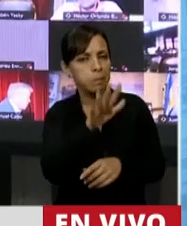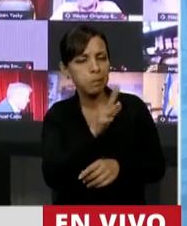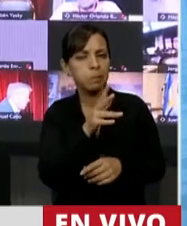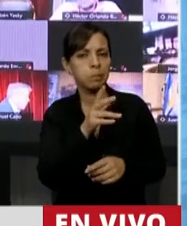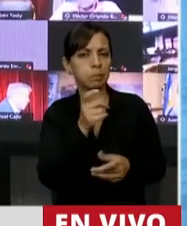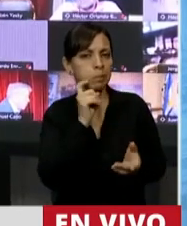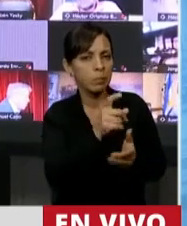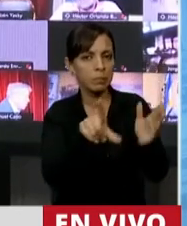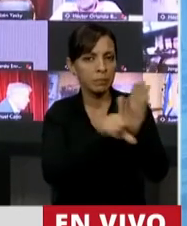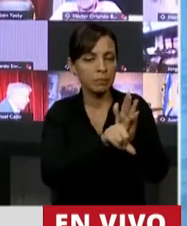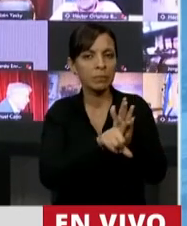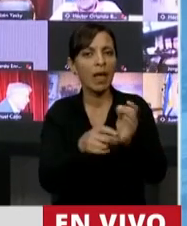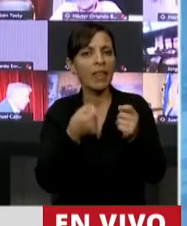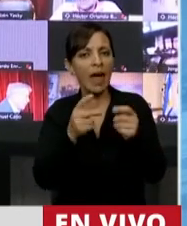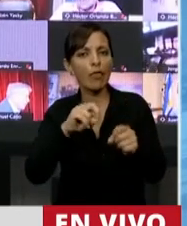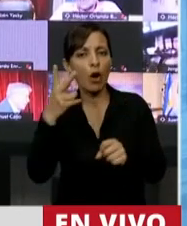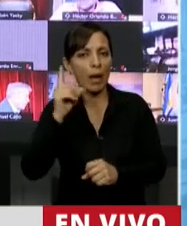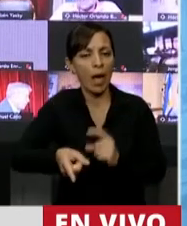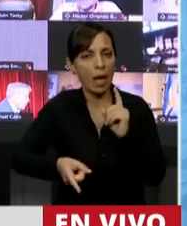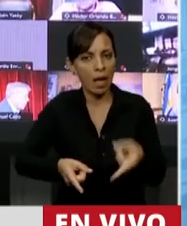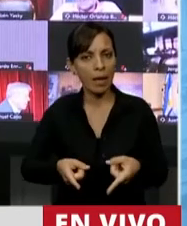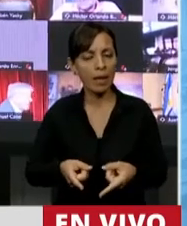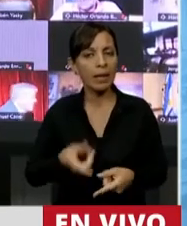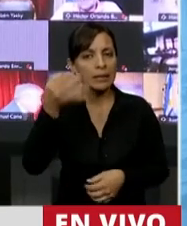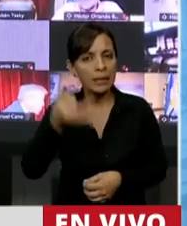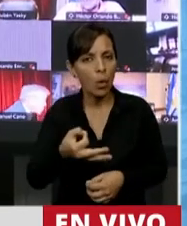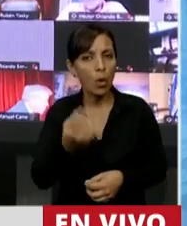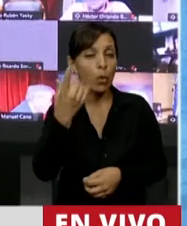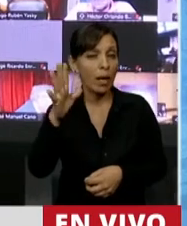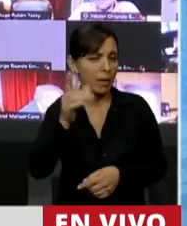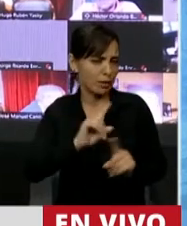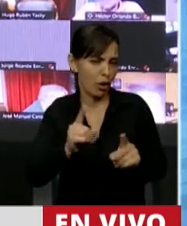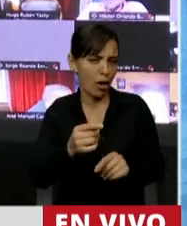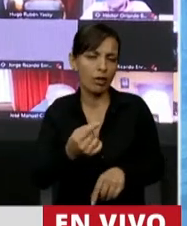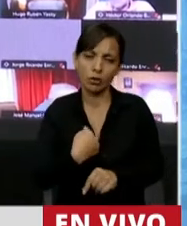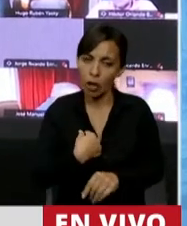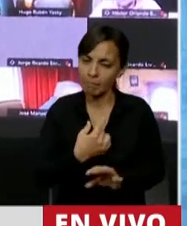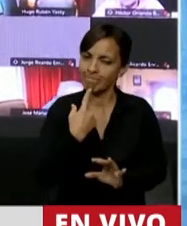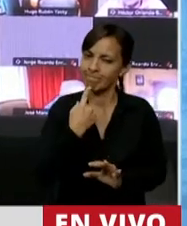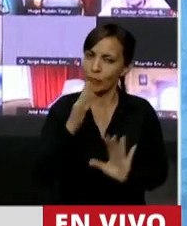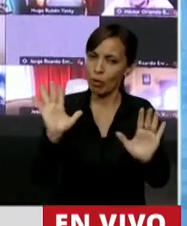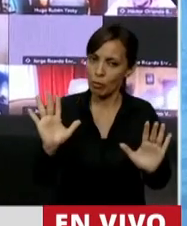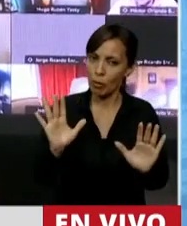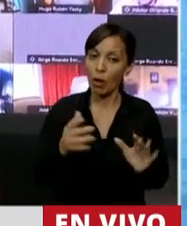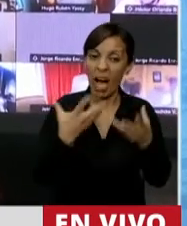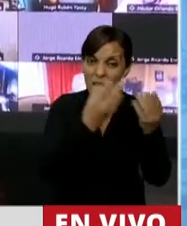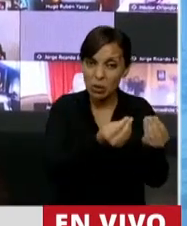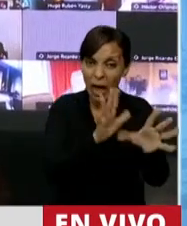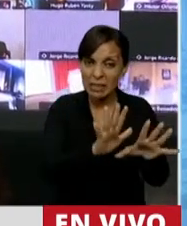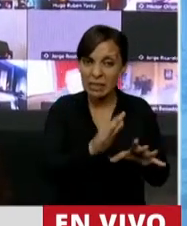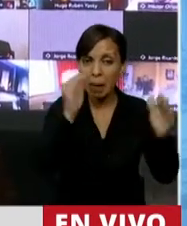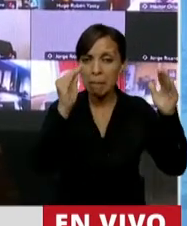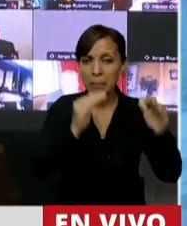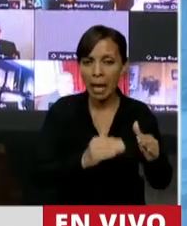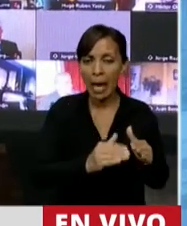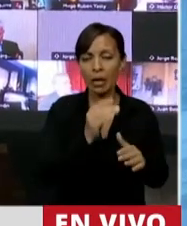genera doble imposición, que seguramente no termine siendo extraordinario y que dudo que ayude a morigerar los efectos de la pandemia,